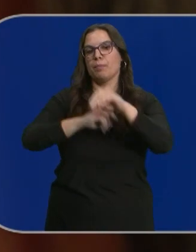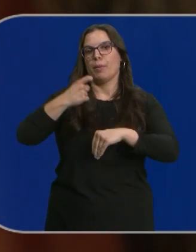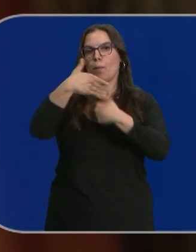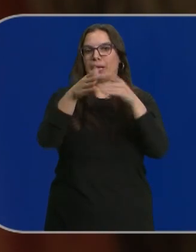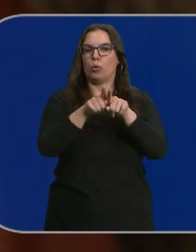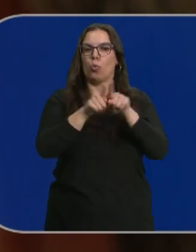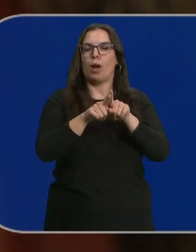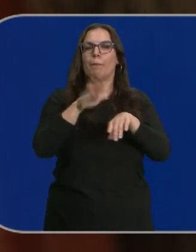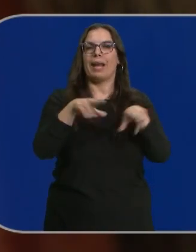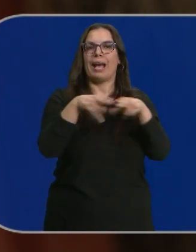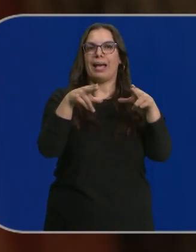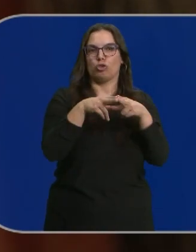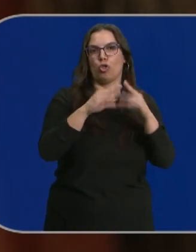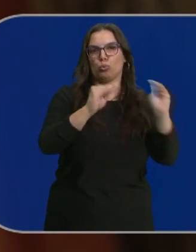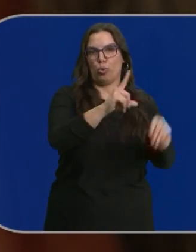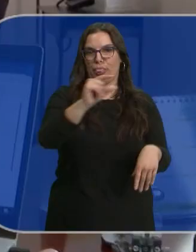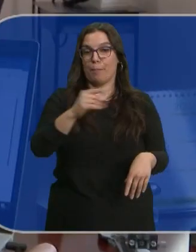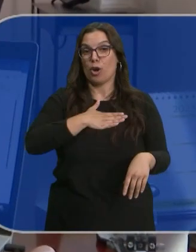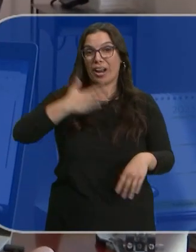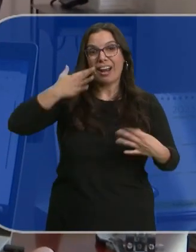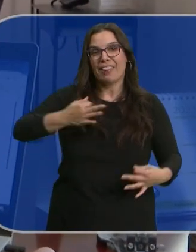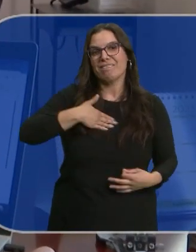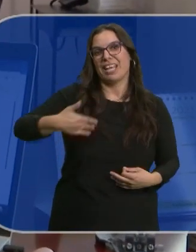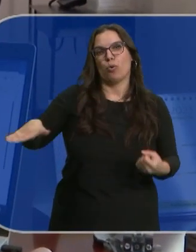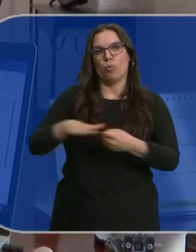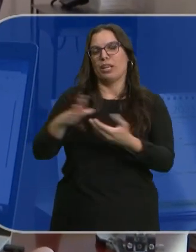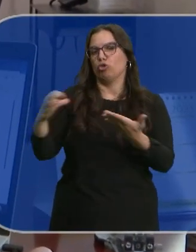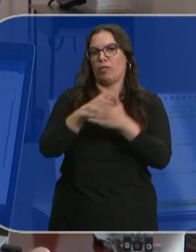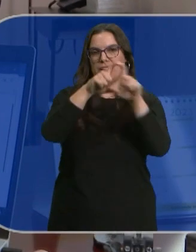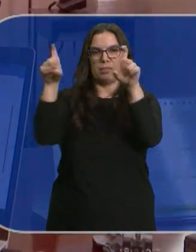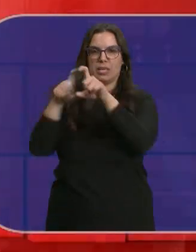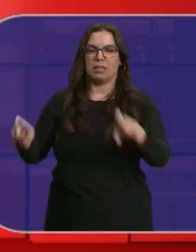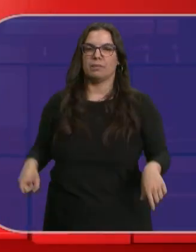preparados para 100 asociados, pero la vocación es que llegue a todas las empresas del sector.